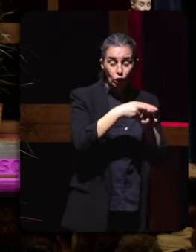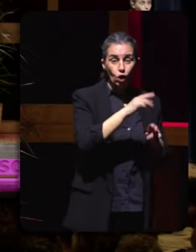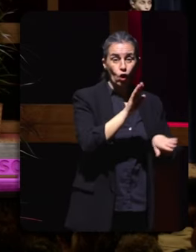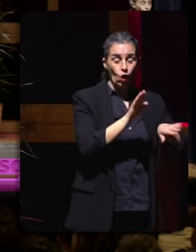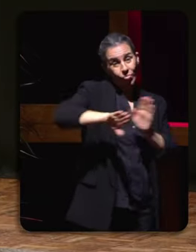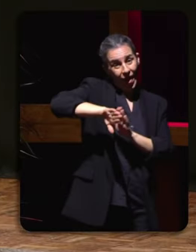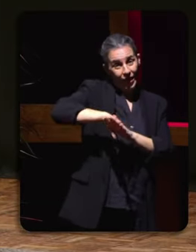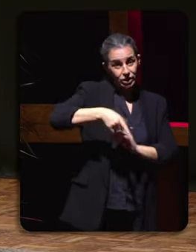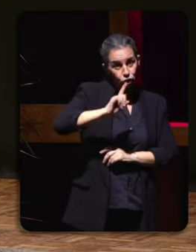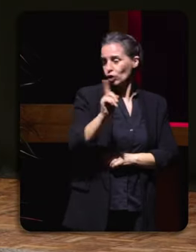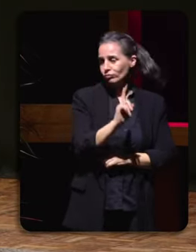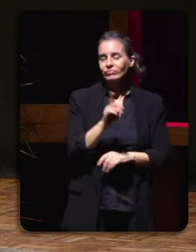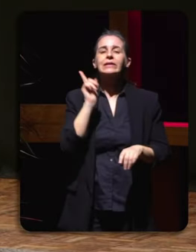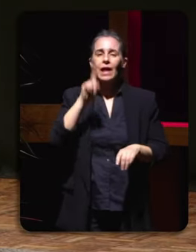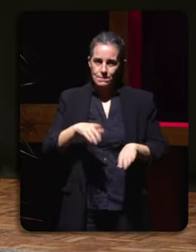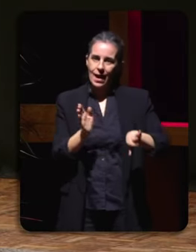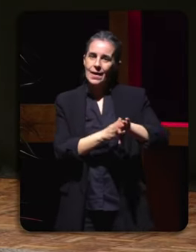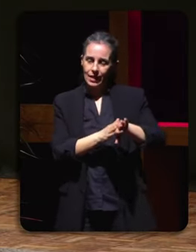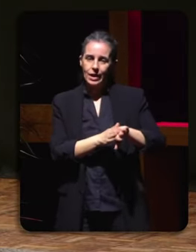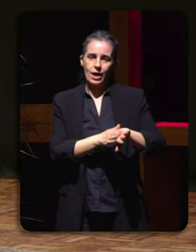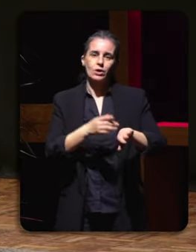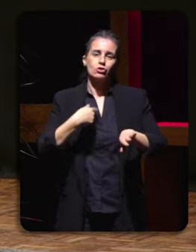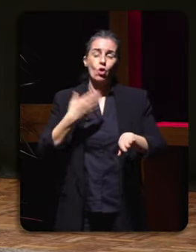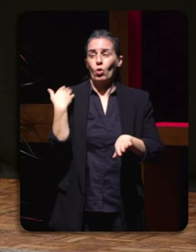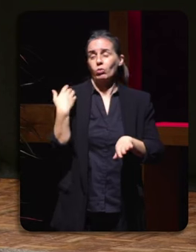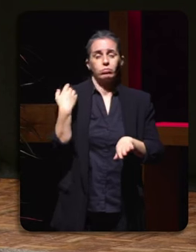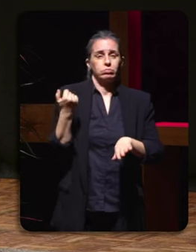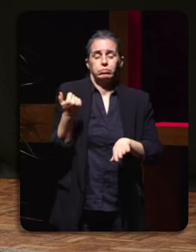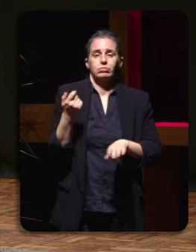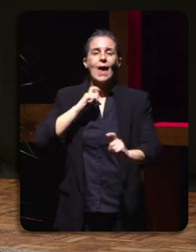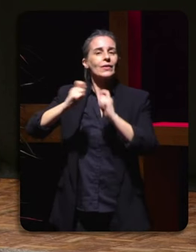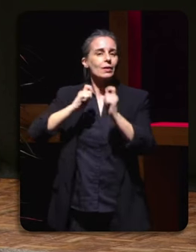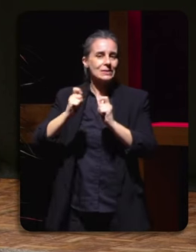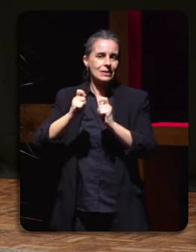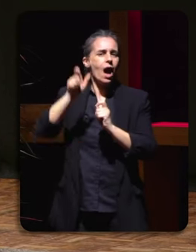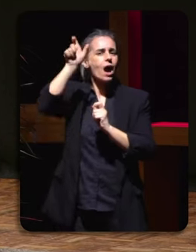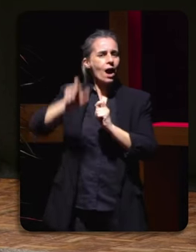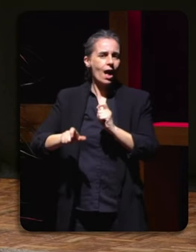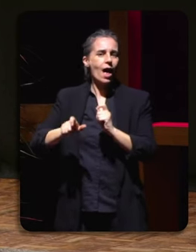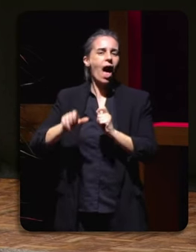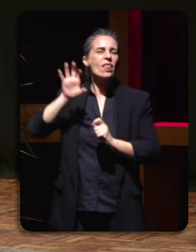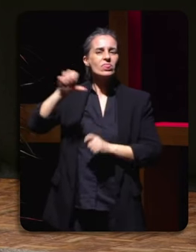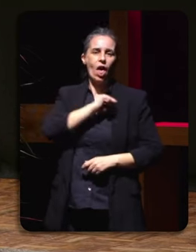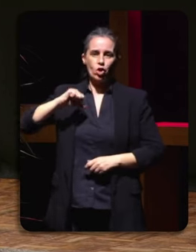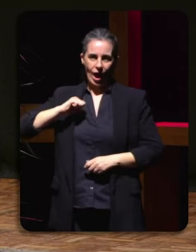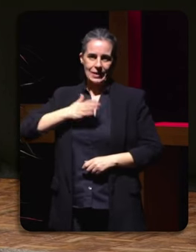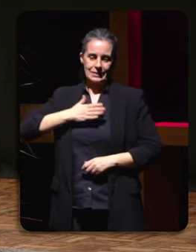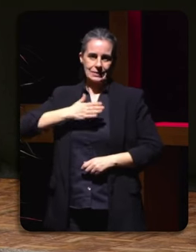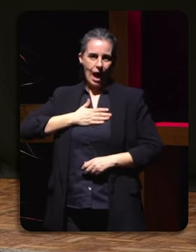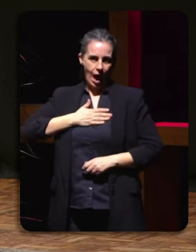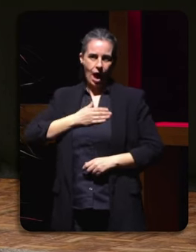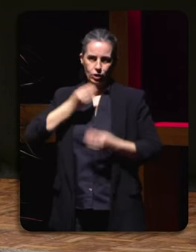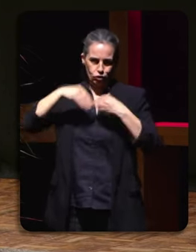e non hai tanto tempo nunha entrevista que lle fixen ao líder do nacionalismo histórico líder nacionalista Xoxe Manuel Beiras